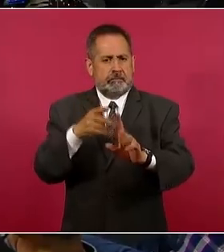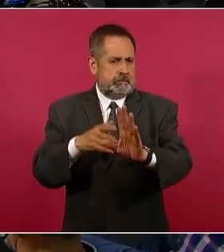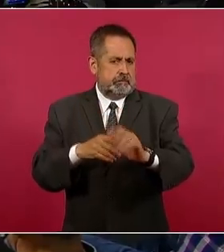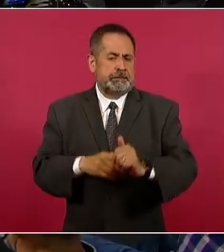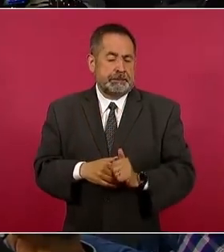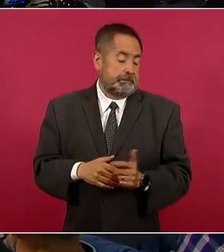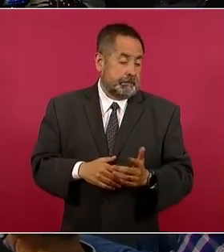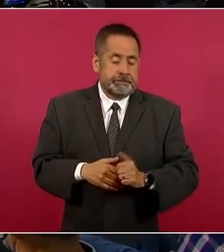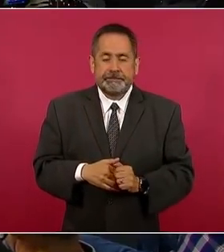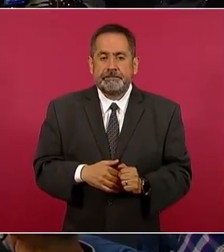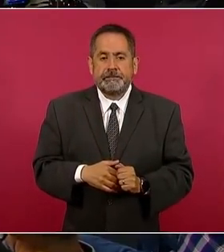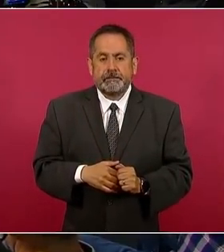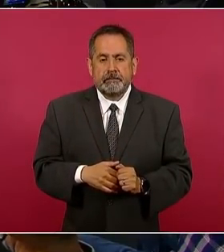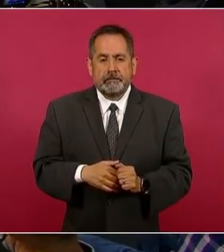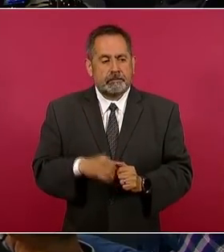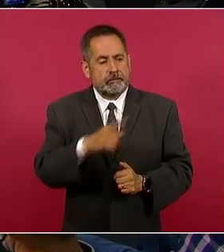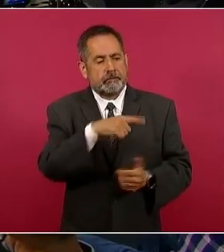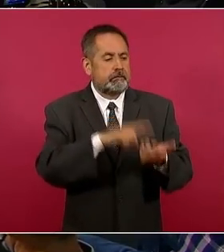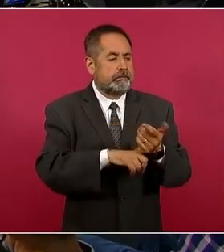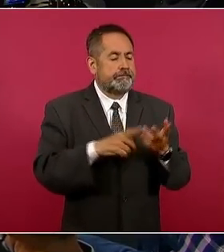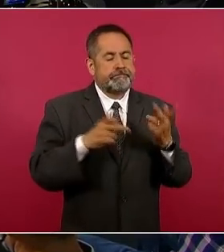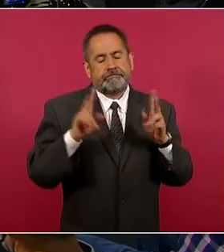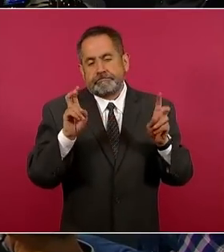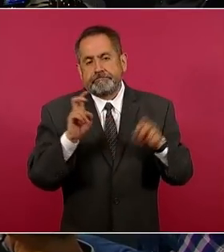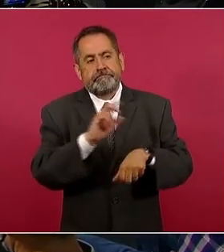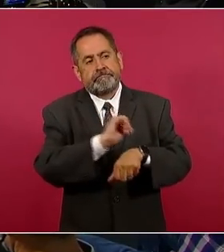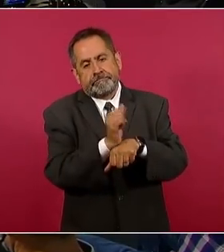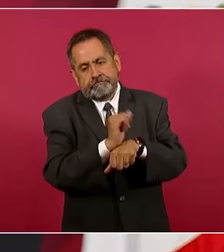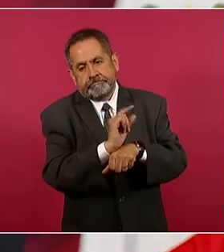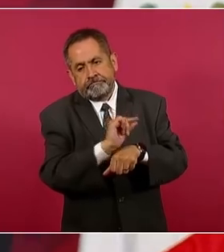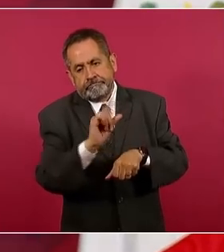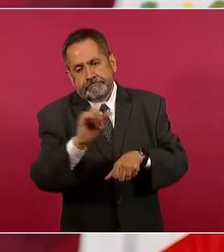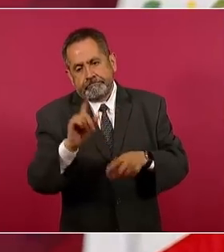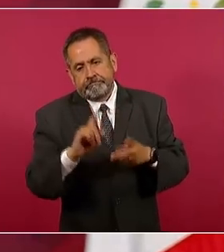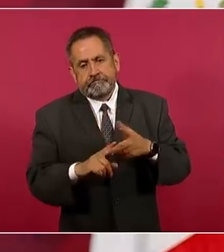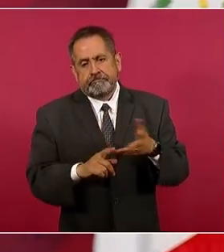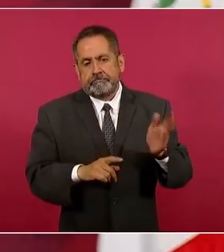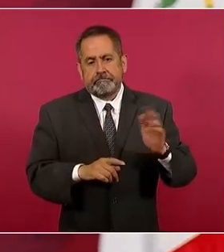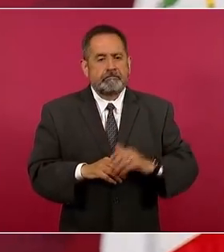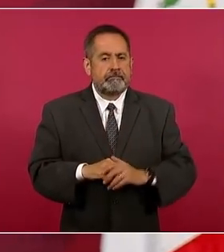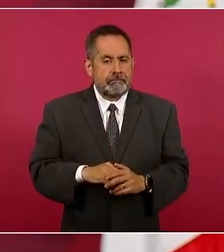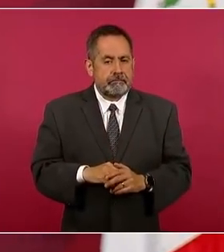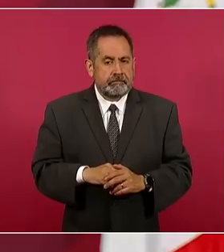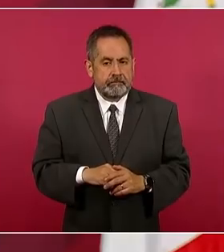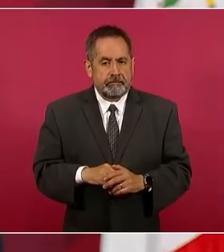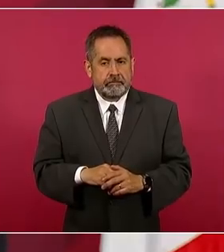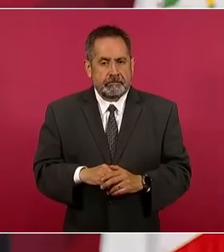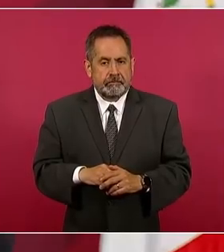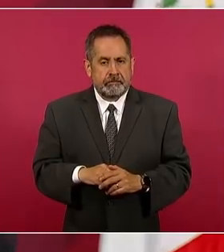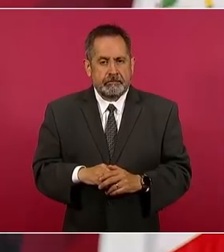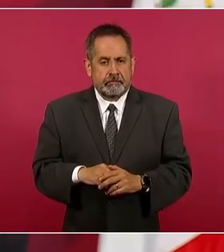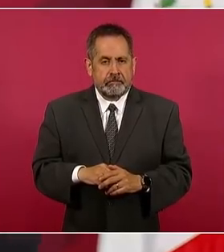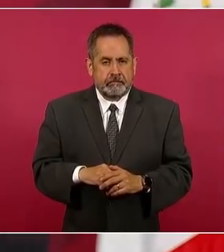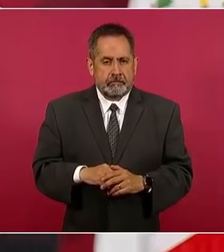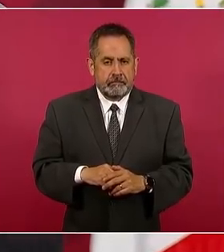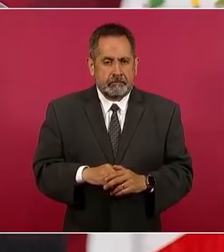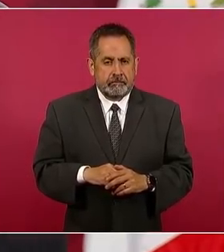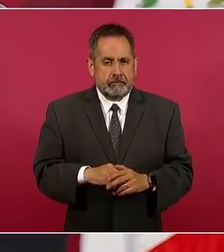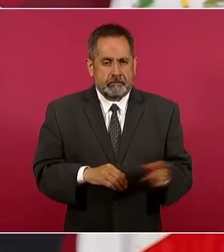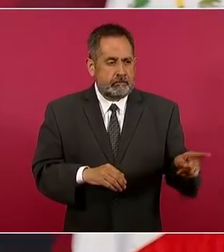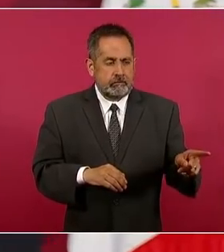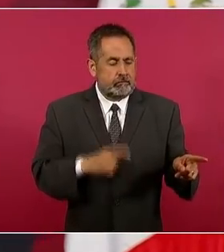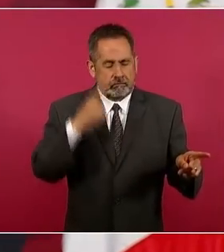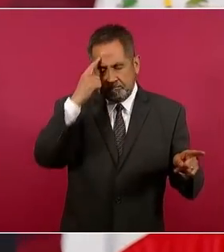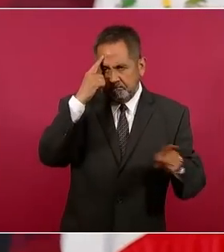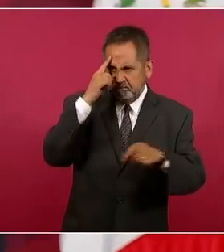son artistas con poca dimensión